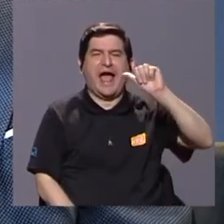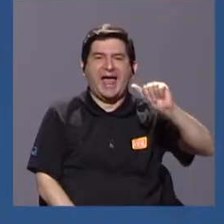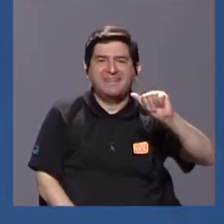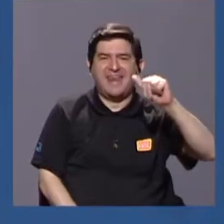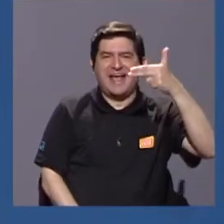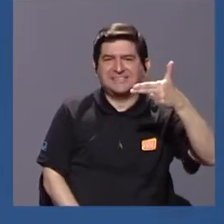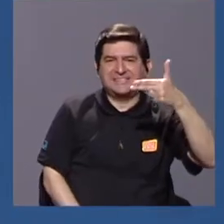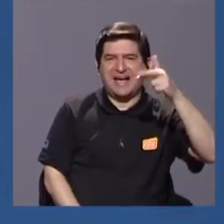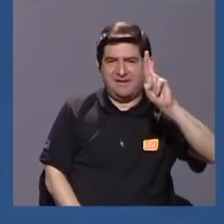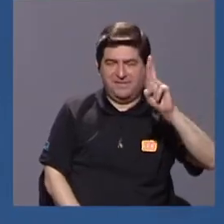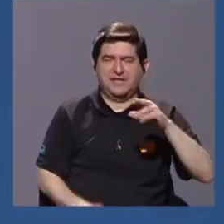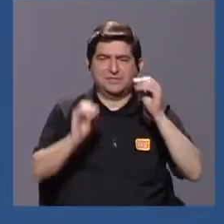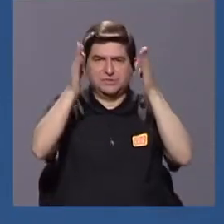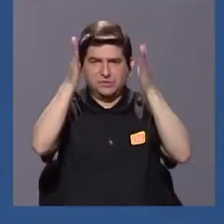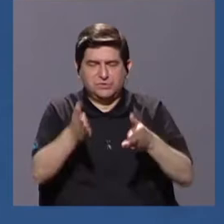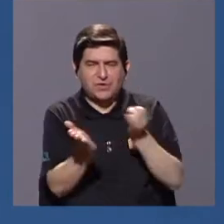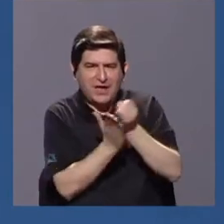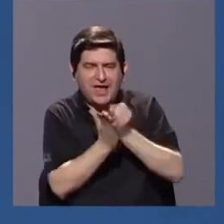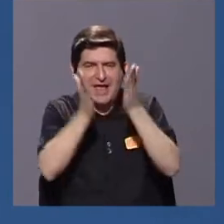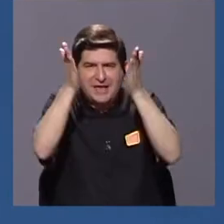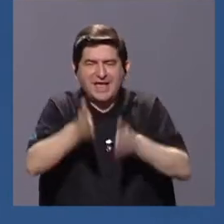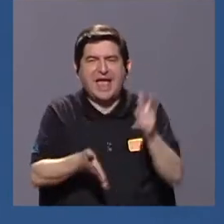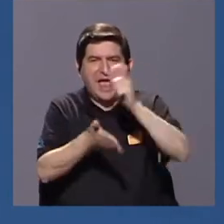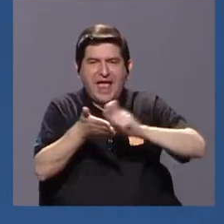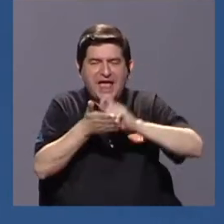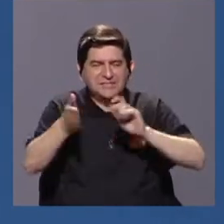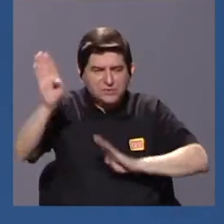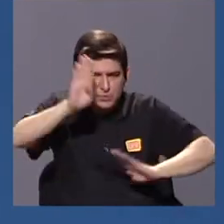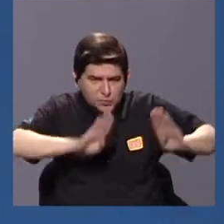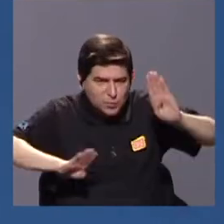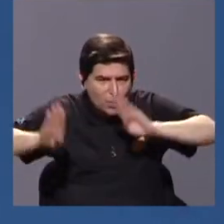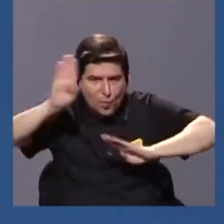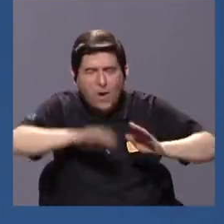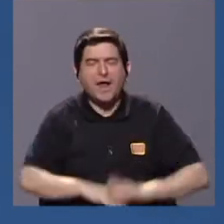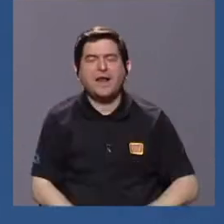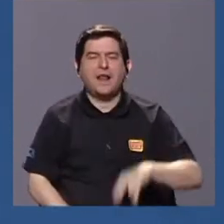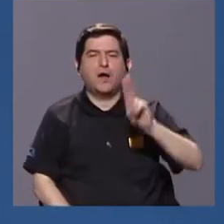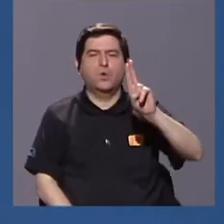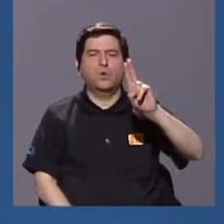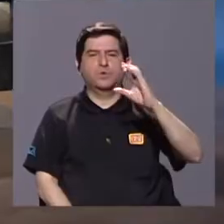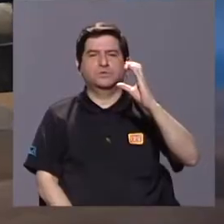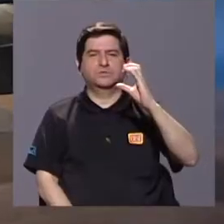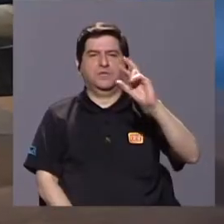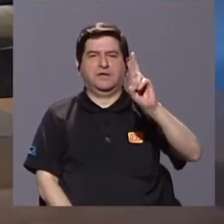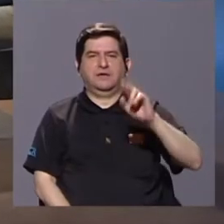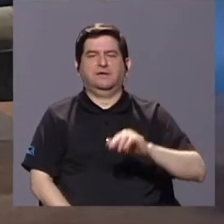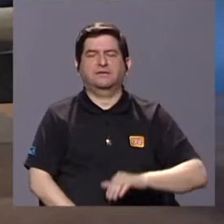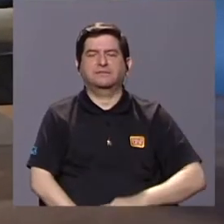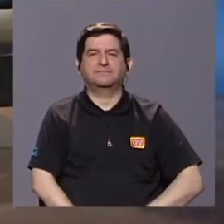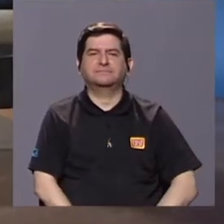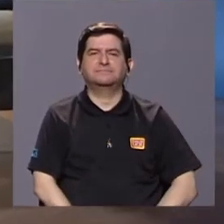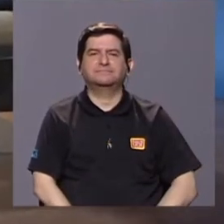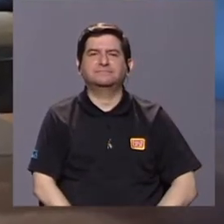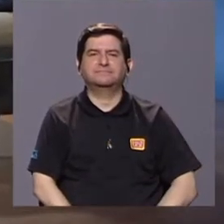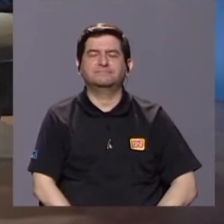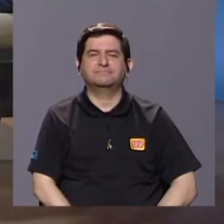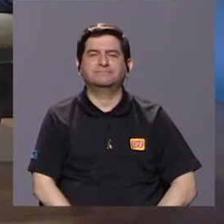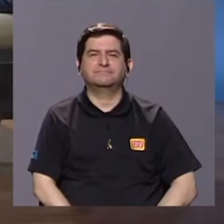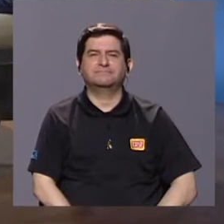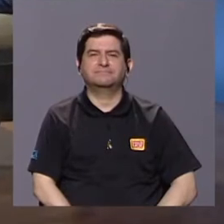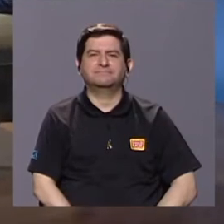Ramírez, docente e investigadora de la Escuela de Biología de la Universidad de Costa Rica. Andrea,